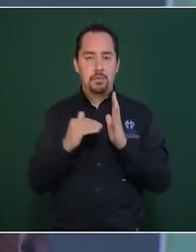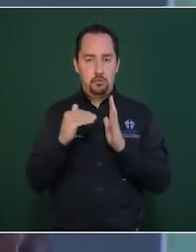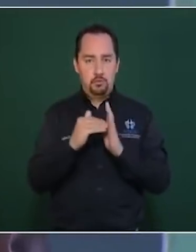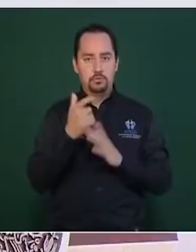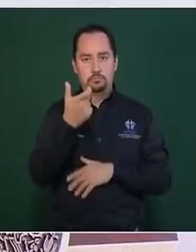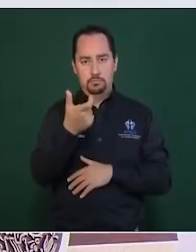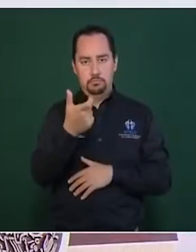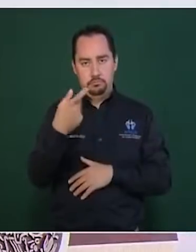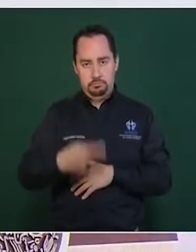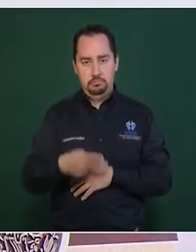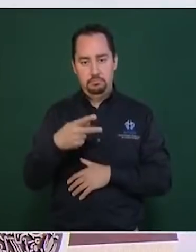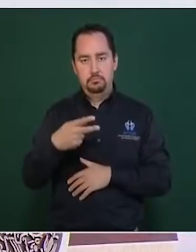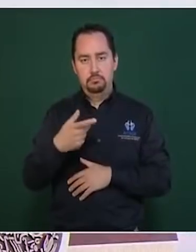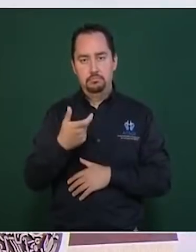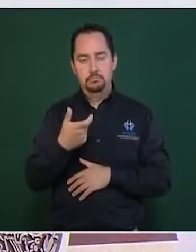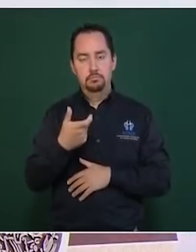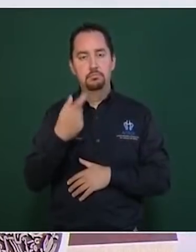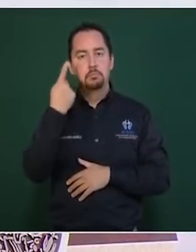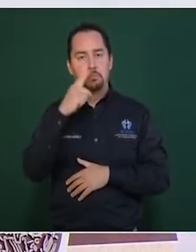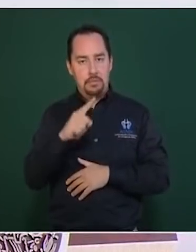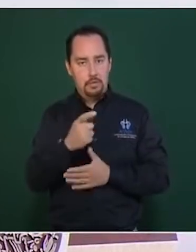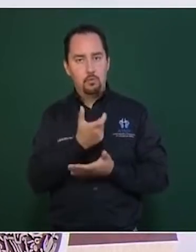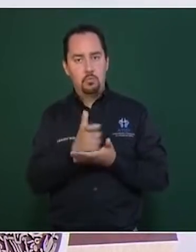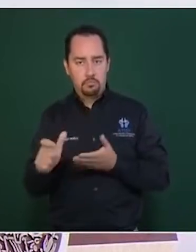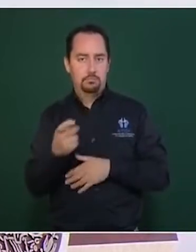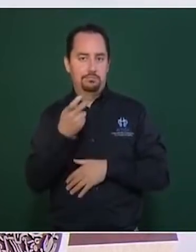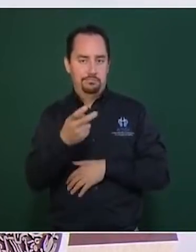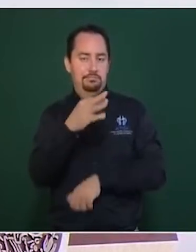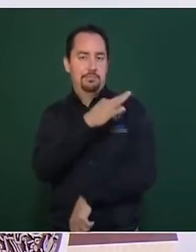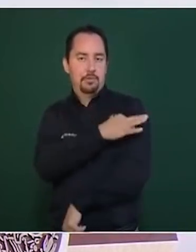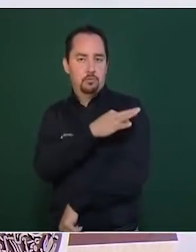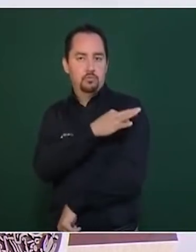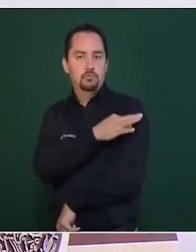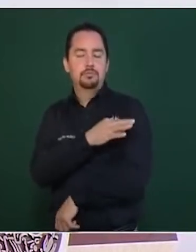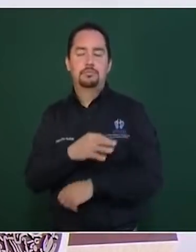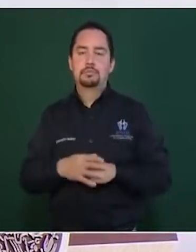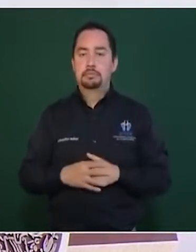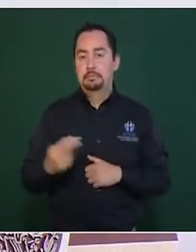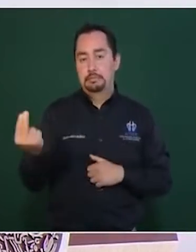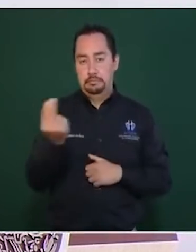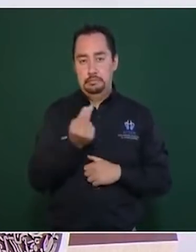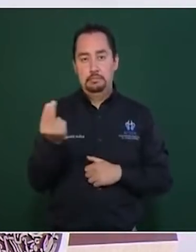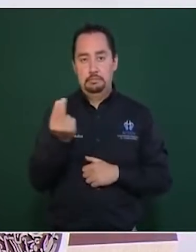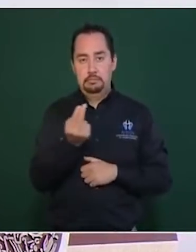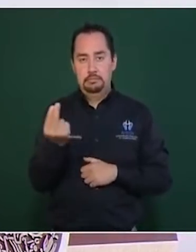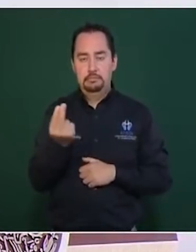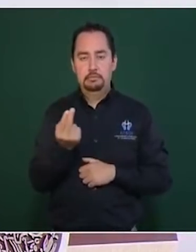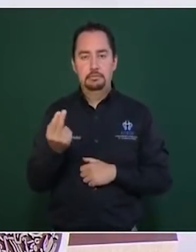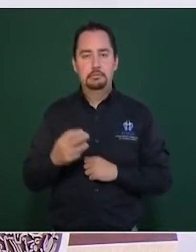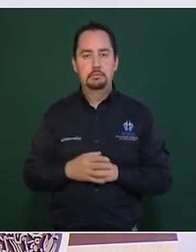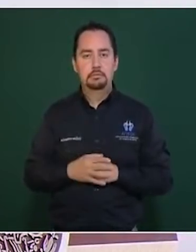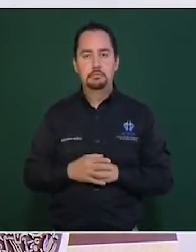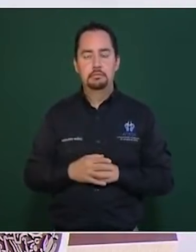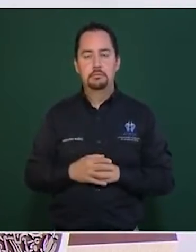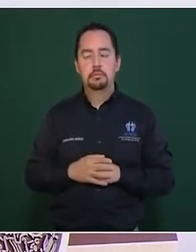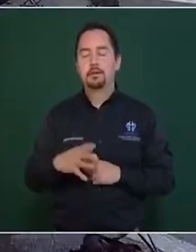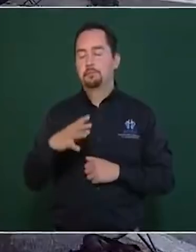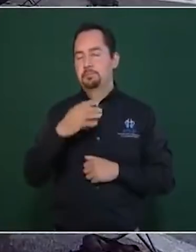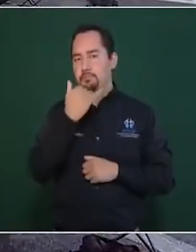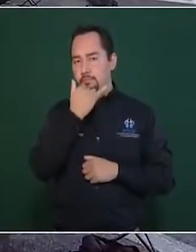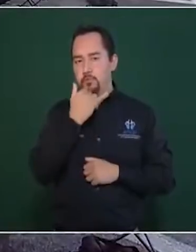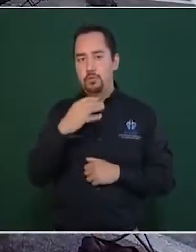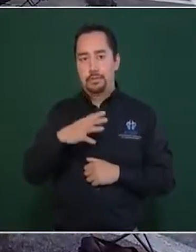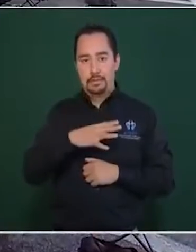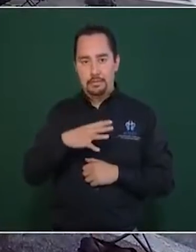de pesos a la adquisición de vacunas, ocupamos el lugar 7 en el